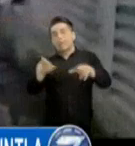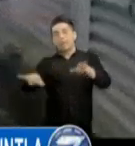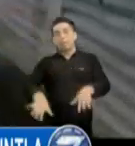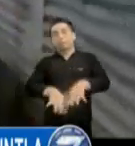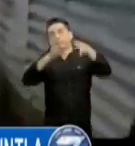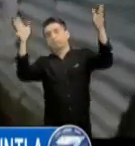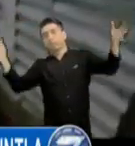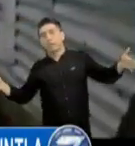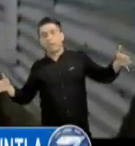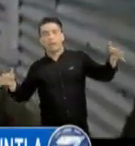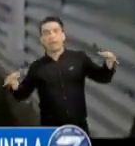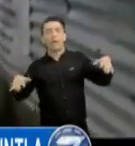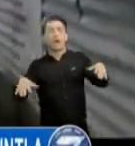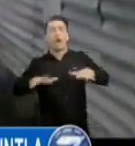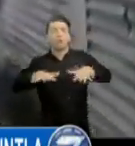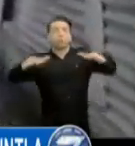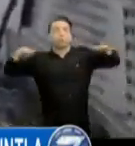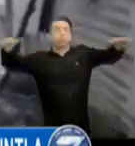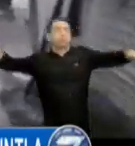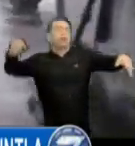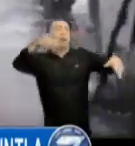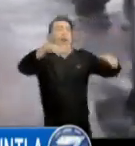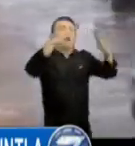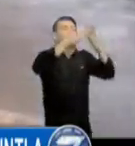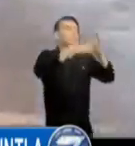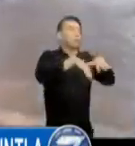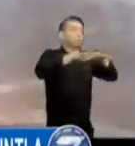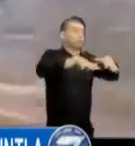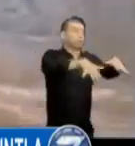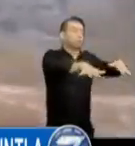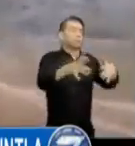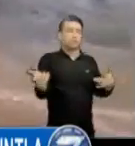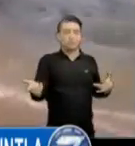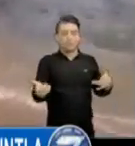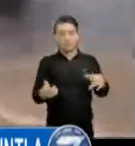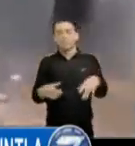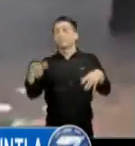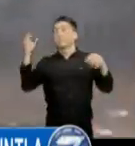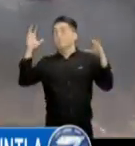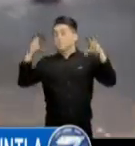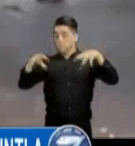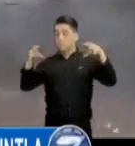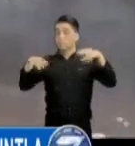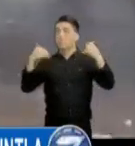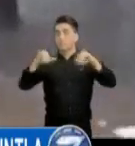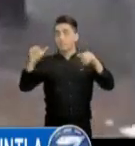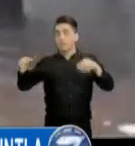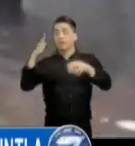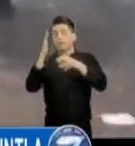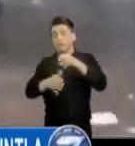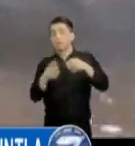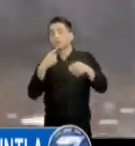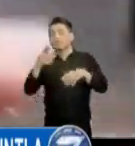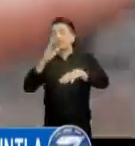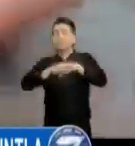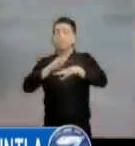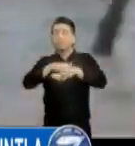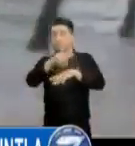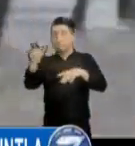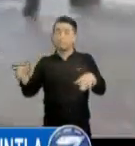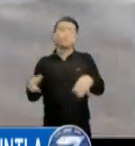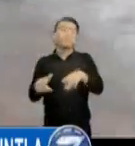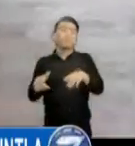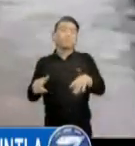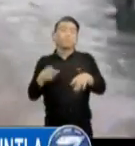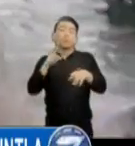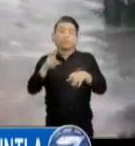viviendas. La lluvia continúa en el departamento de Escuintla, por lo que los socorristas piden a los vecinos que se abstengan a